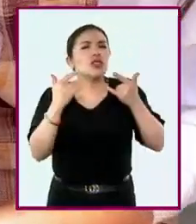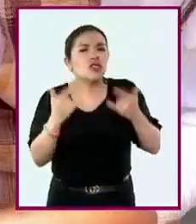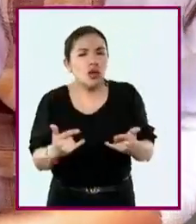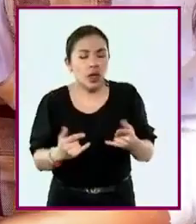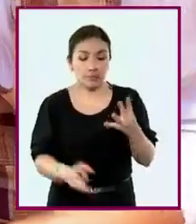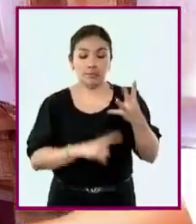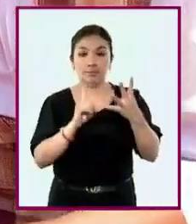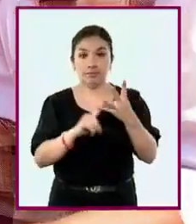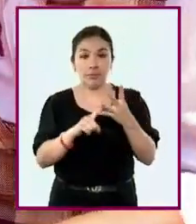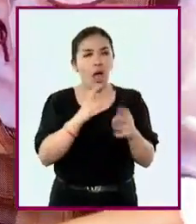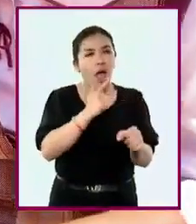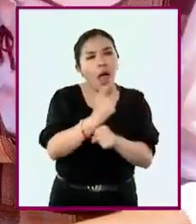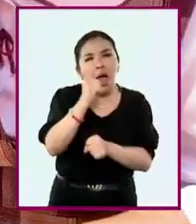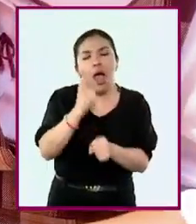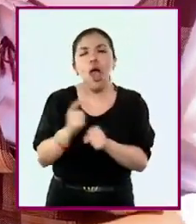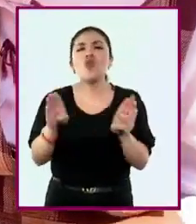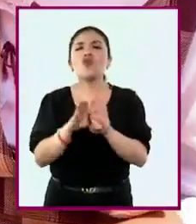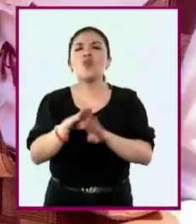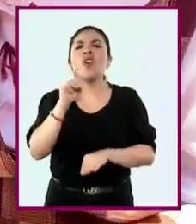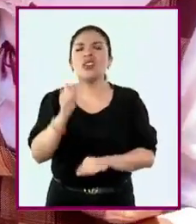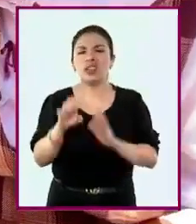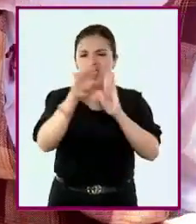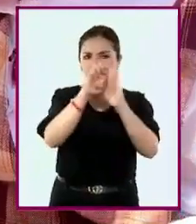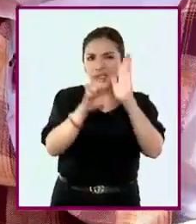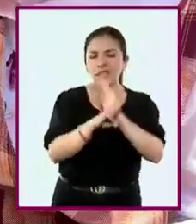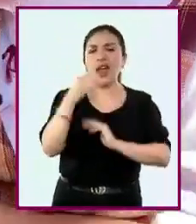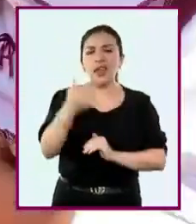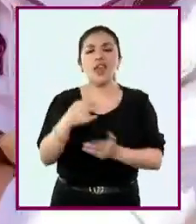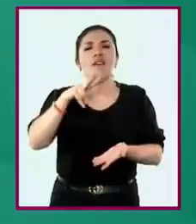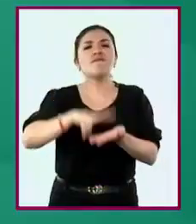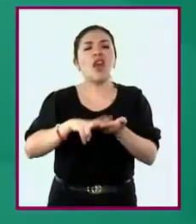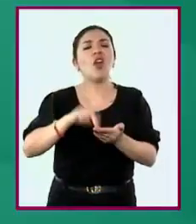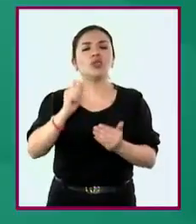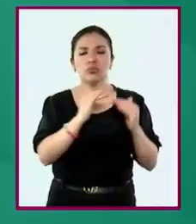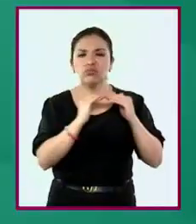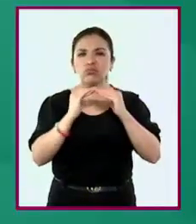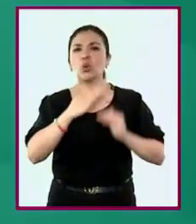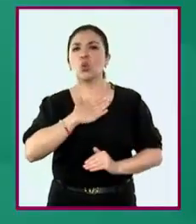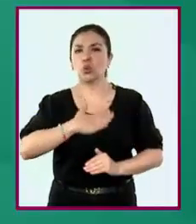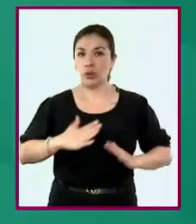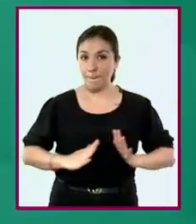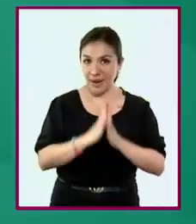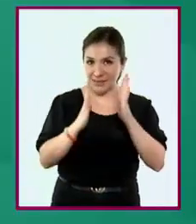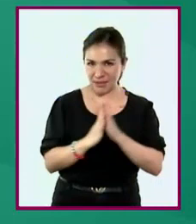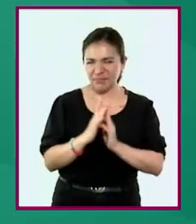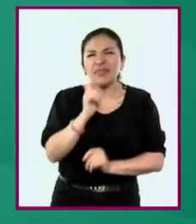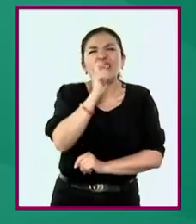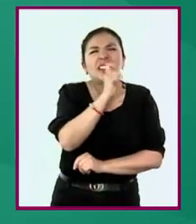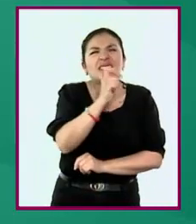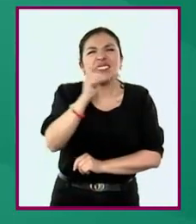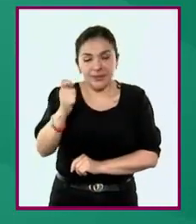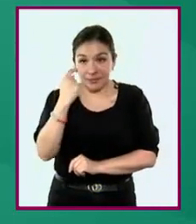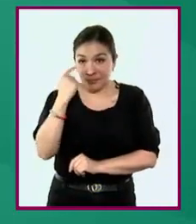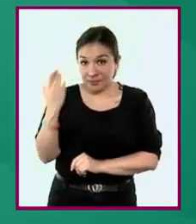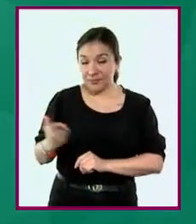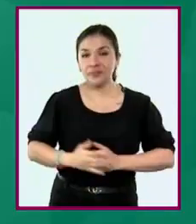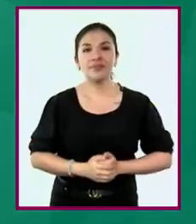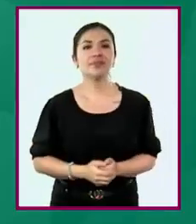los principios éticos y los valores democráticos. Revisemos de qué se tratan estas ideas.